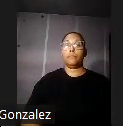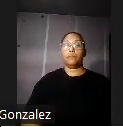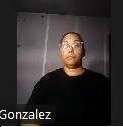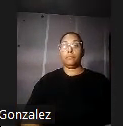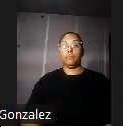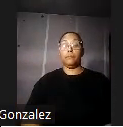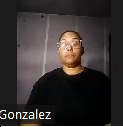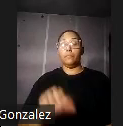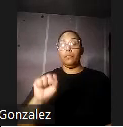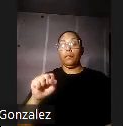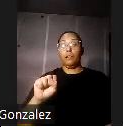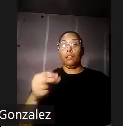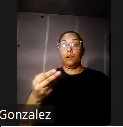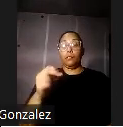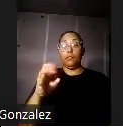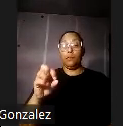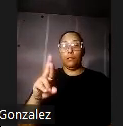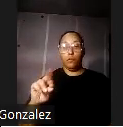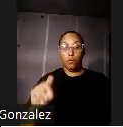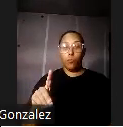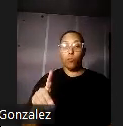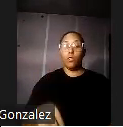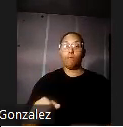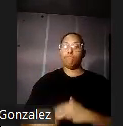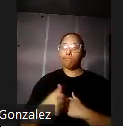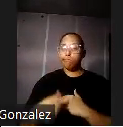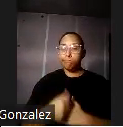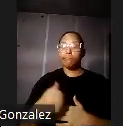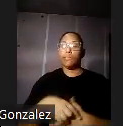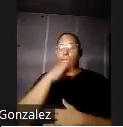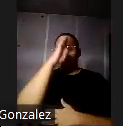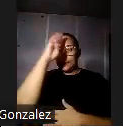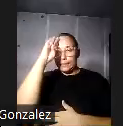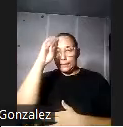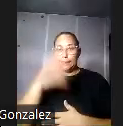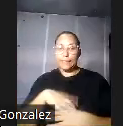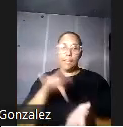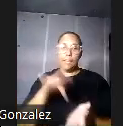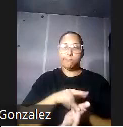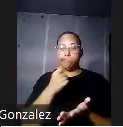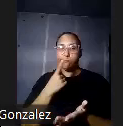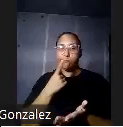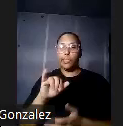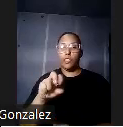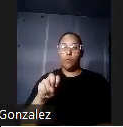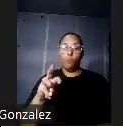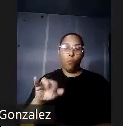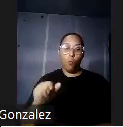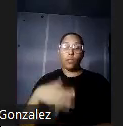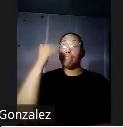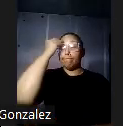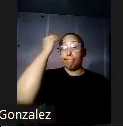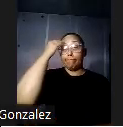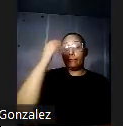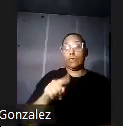Ashford asumió el riesgo de tratar a los pacientes con el fármaco tóxico timol a pesar de saber que el timol era